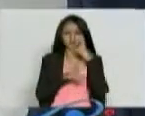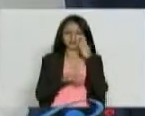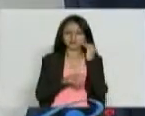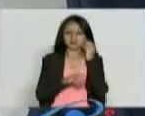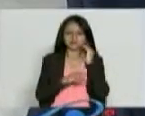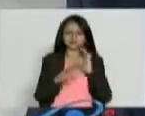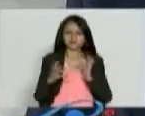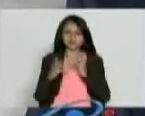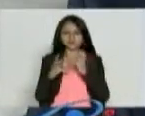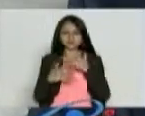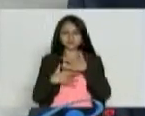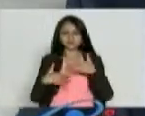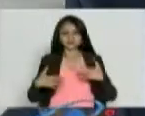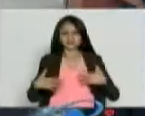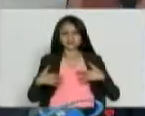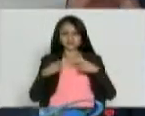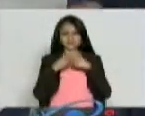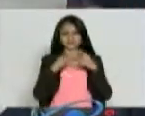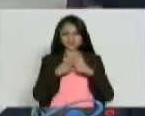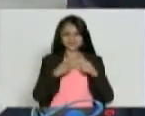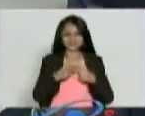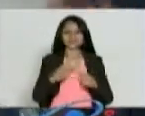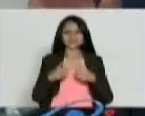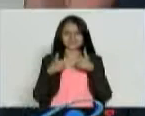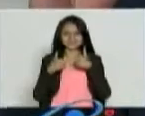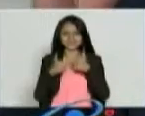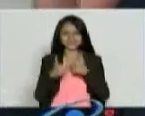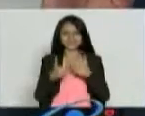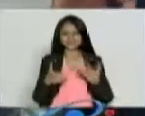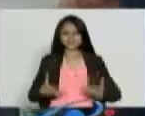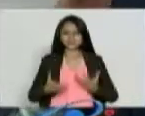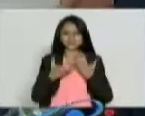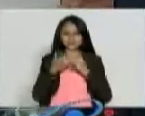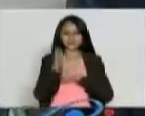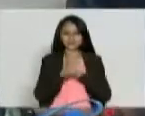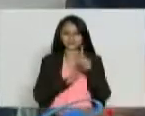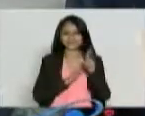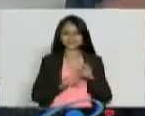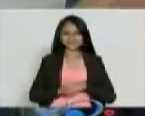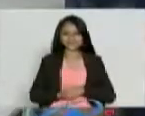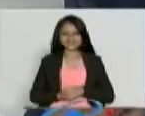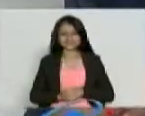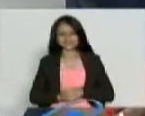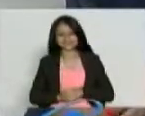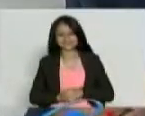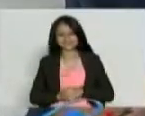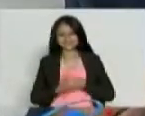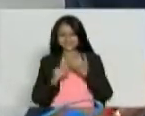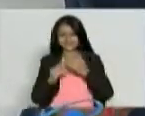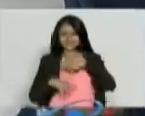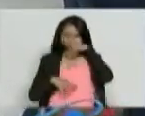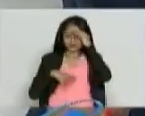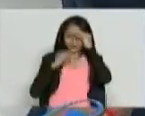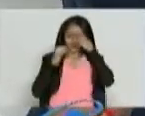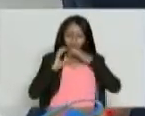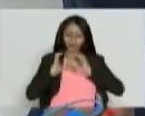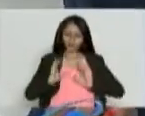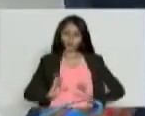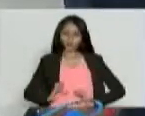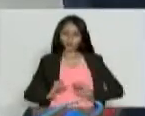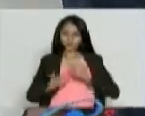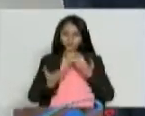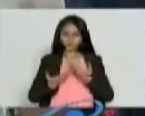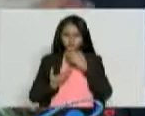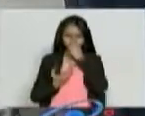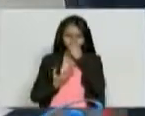diario una cita armoniosa mundo. Aprendiendo sobre el comportamiento de nuestro cuerpo físico